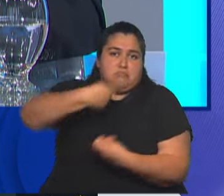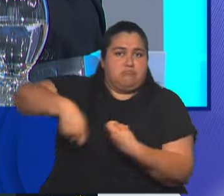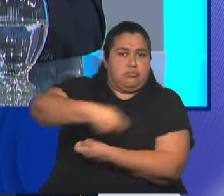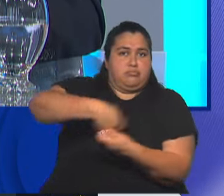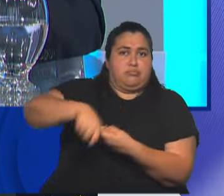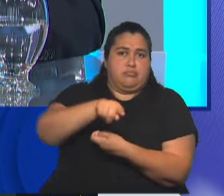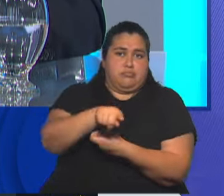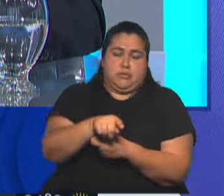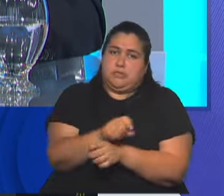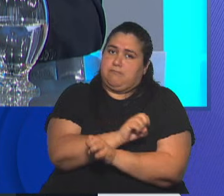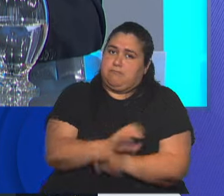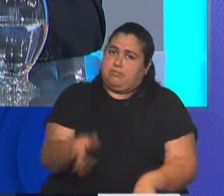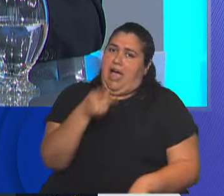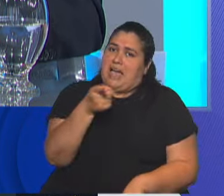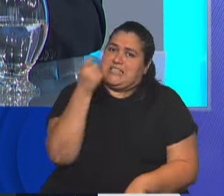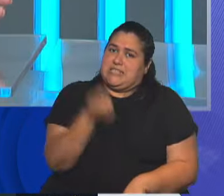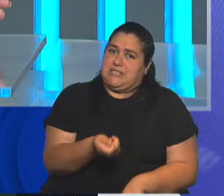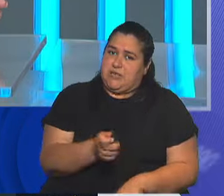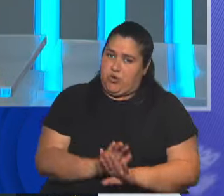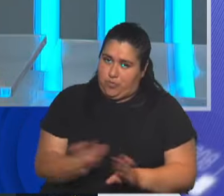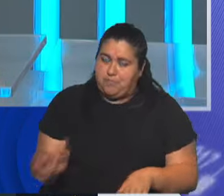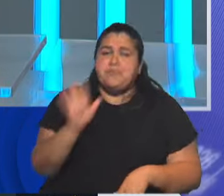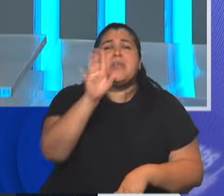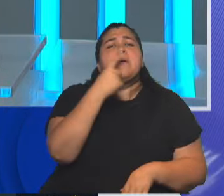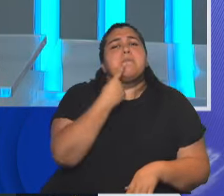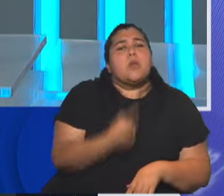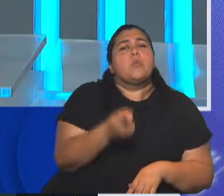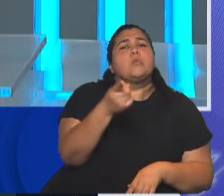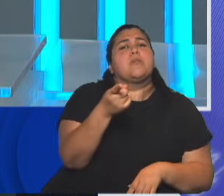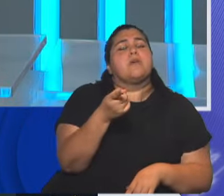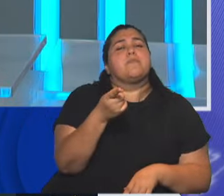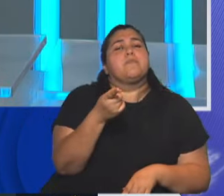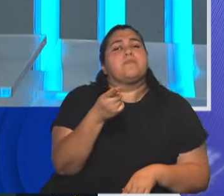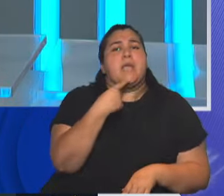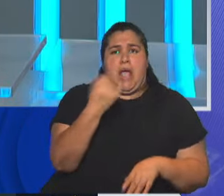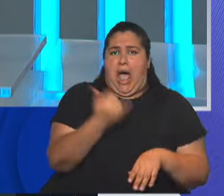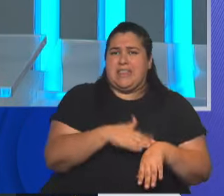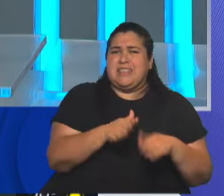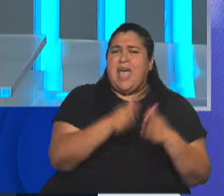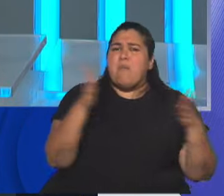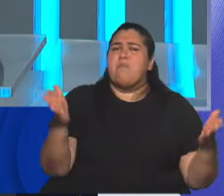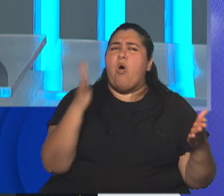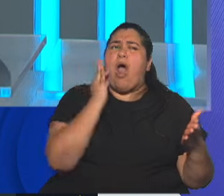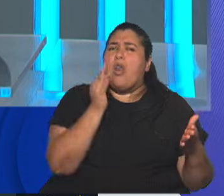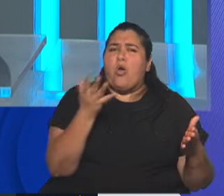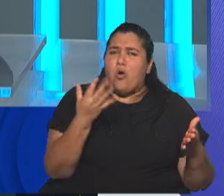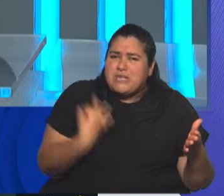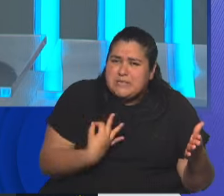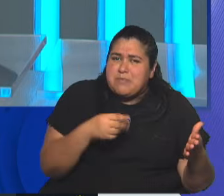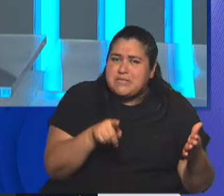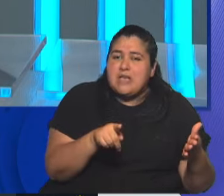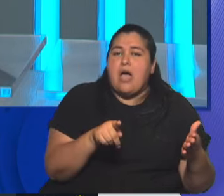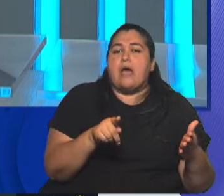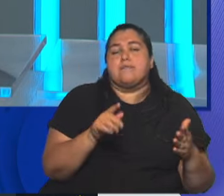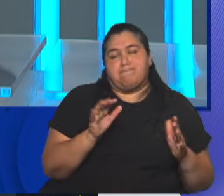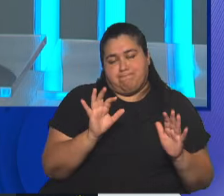porquería, asesino. Claro, y hay un plazo, ¿no?, en el plan. ¿Hay un tiempo estipulado para que...? Bueno, obviamente es